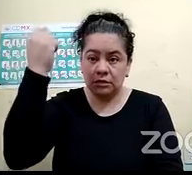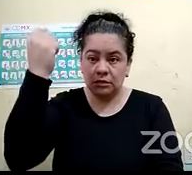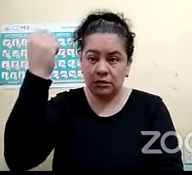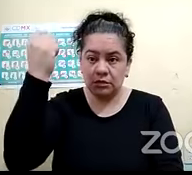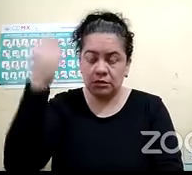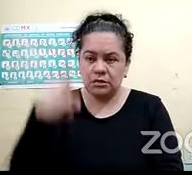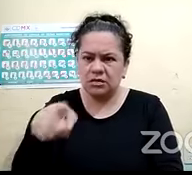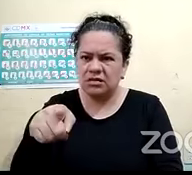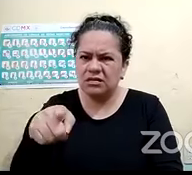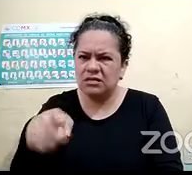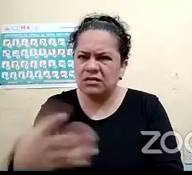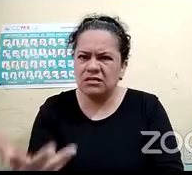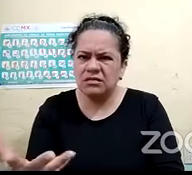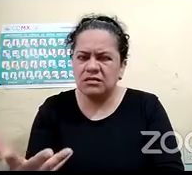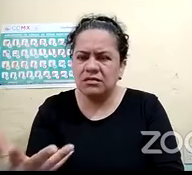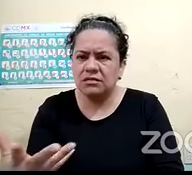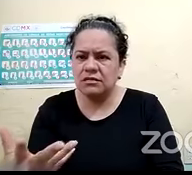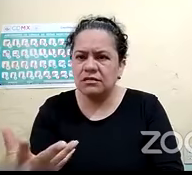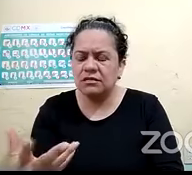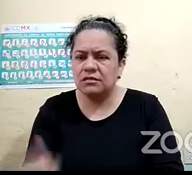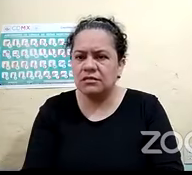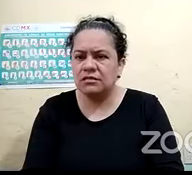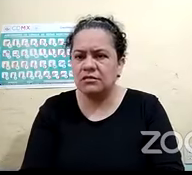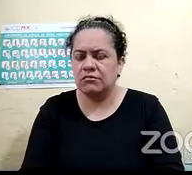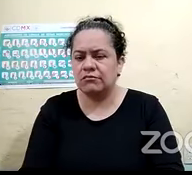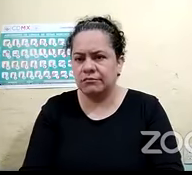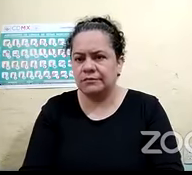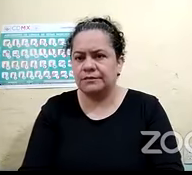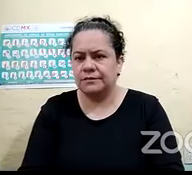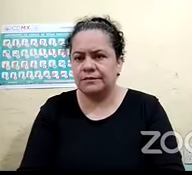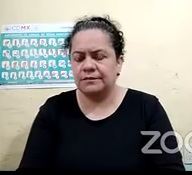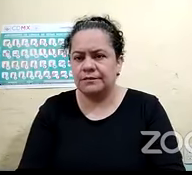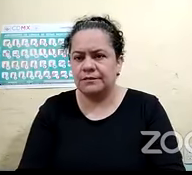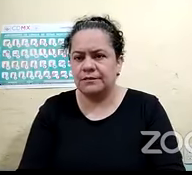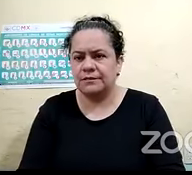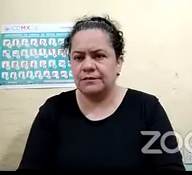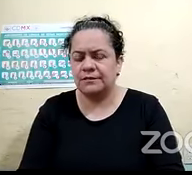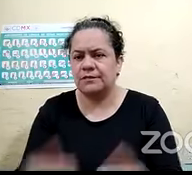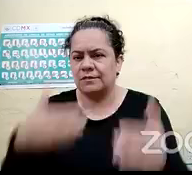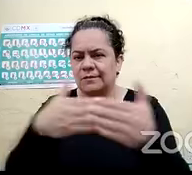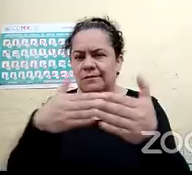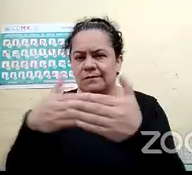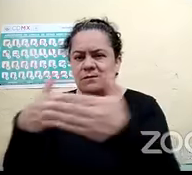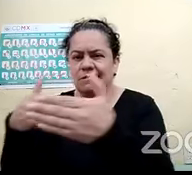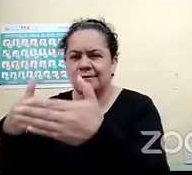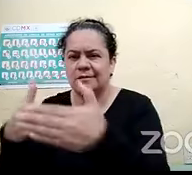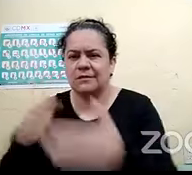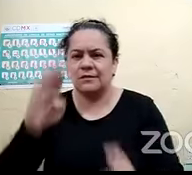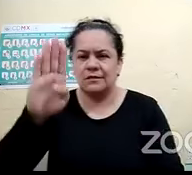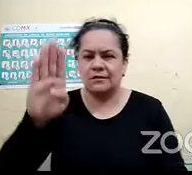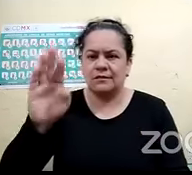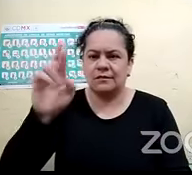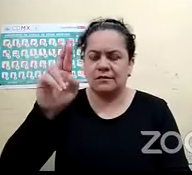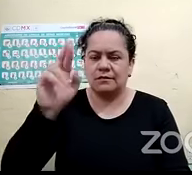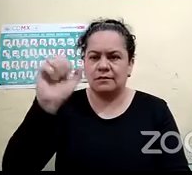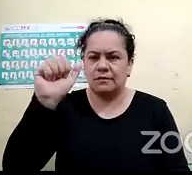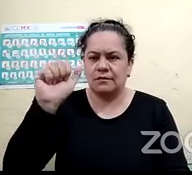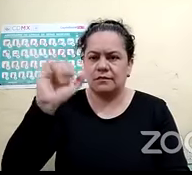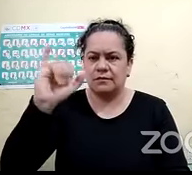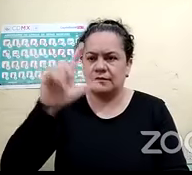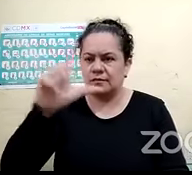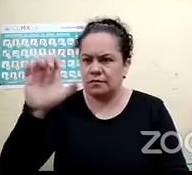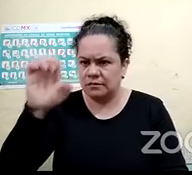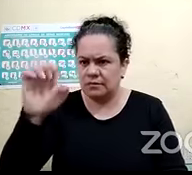es muy asequible, ¿no? Por los costos. Entonces, el Braille efectivamente va muy ahí de la mano